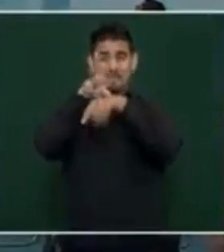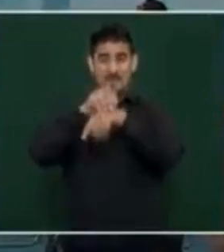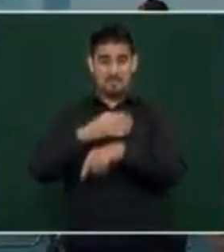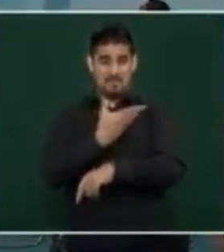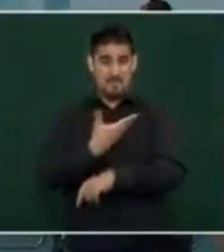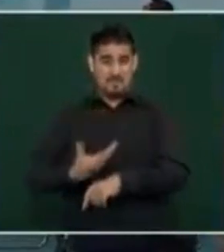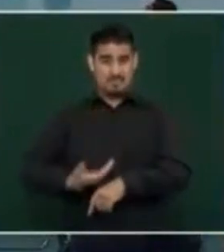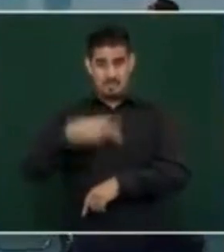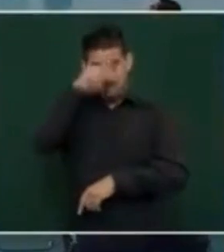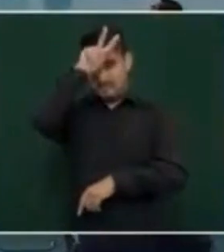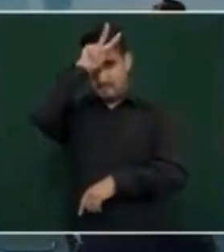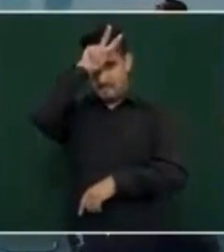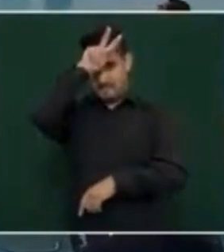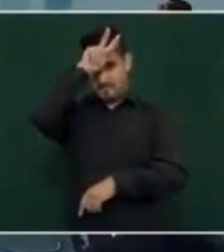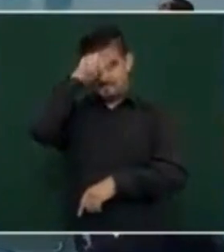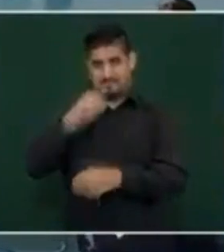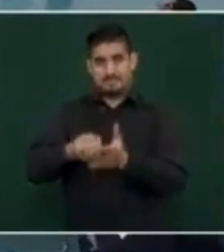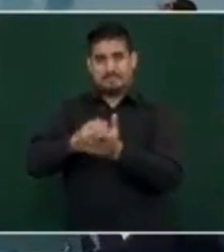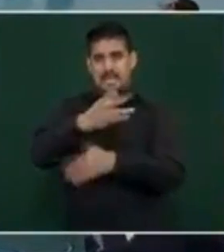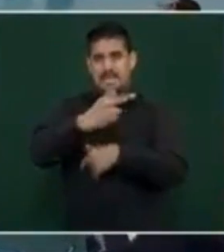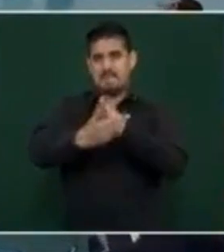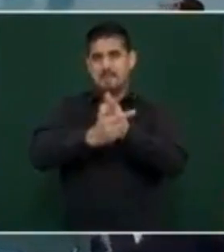salir.